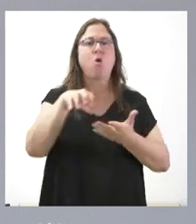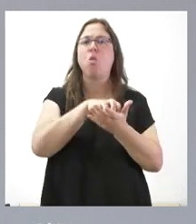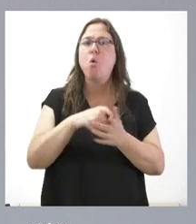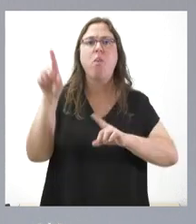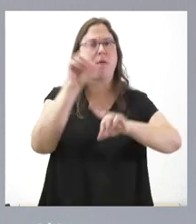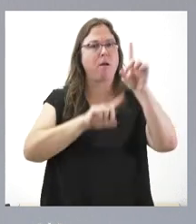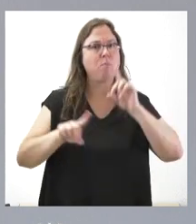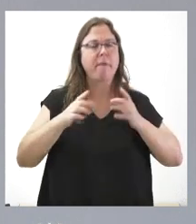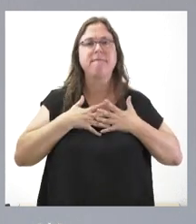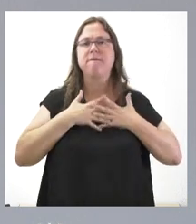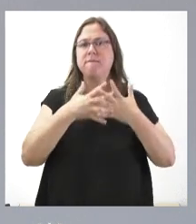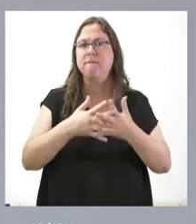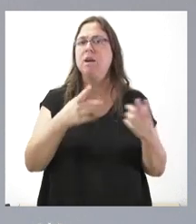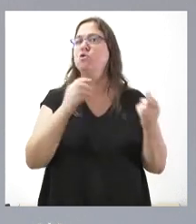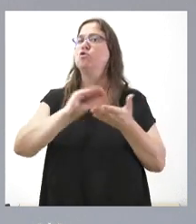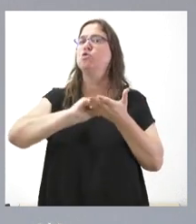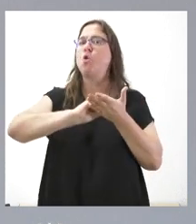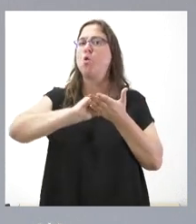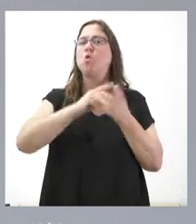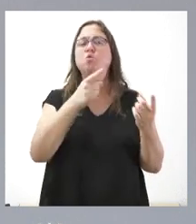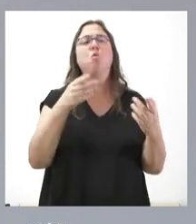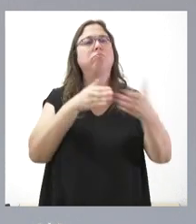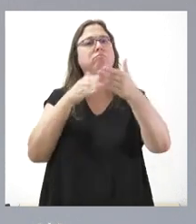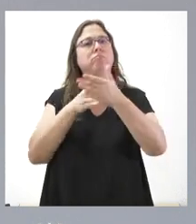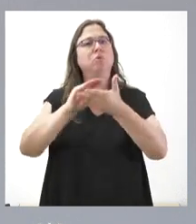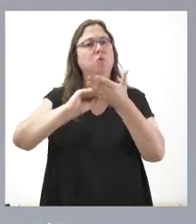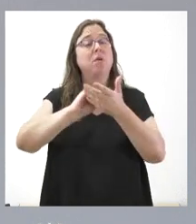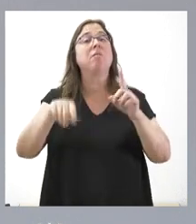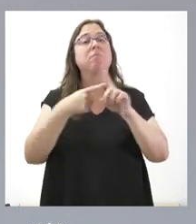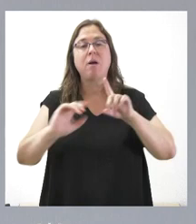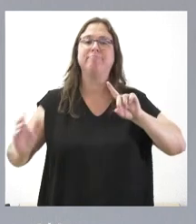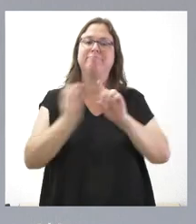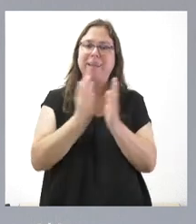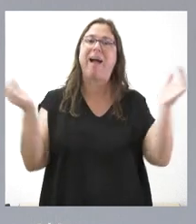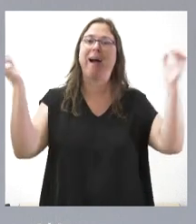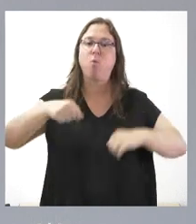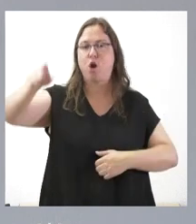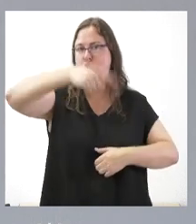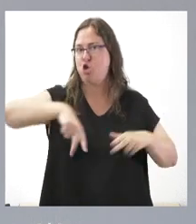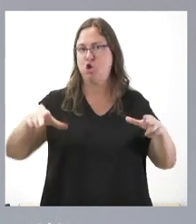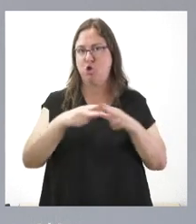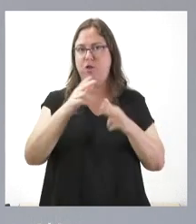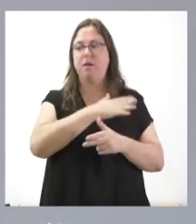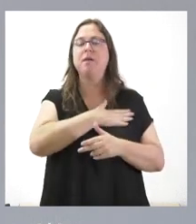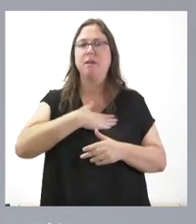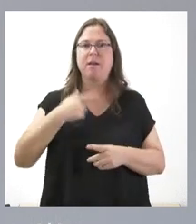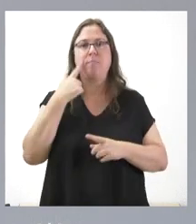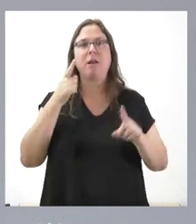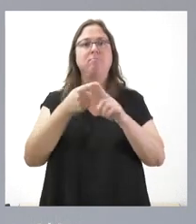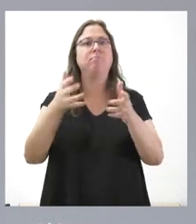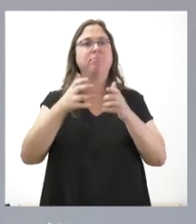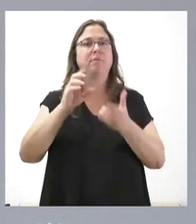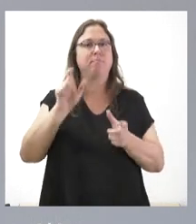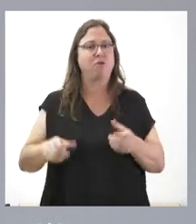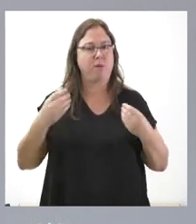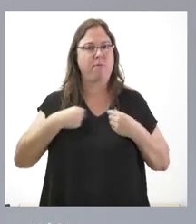sus problemas, con la voluntad de solucionar esas dificultades, pero también de llegar a acuerdos con toda la sociedad en beneficio del conjunto de los ciudadanos de